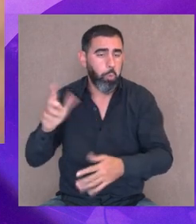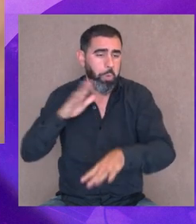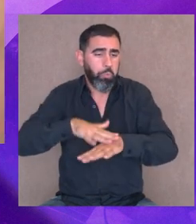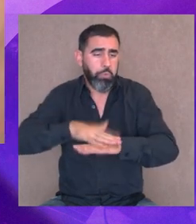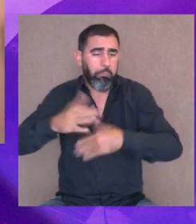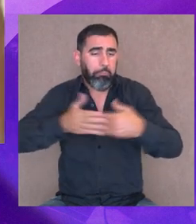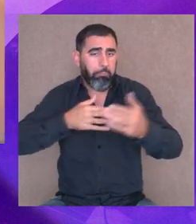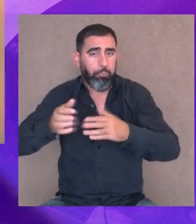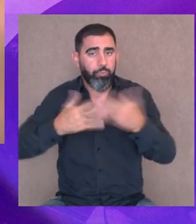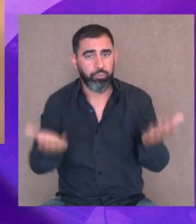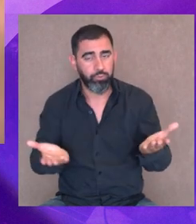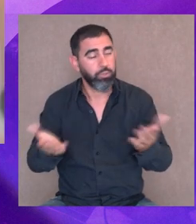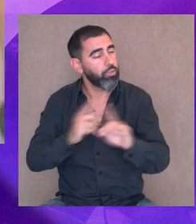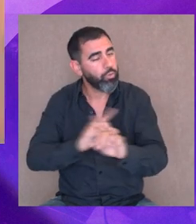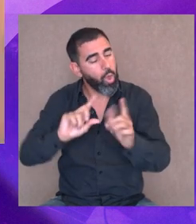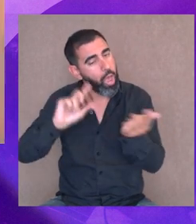responsable,